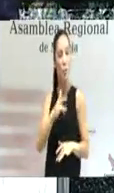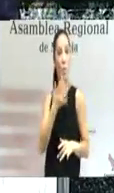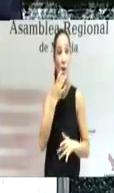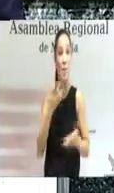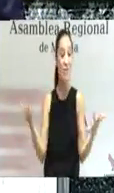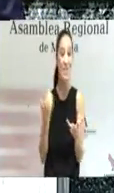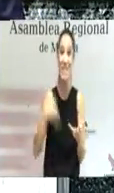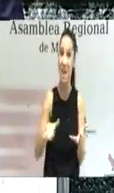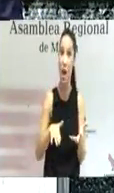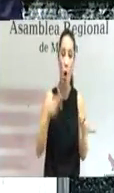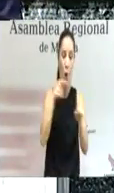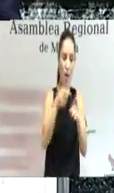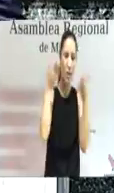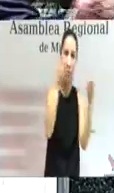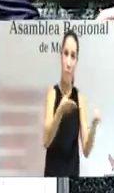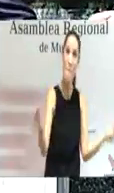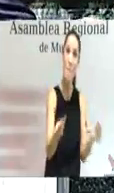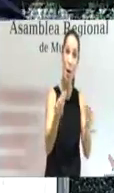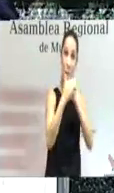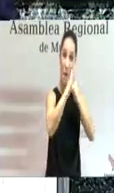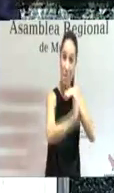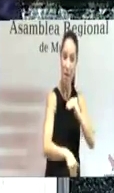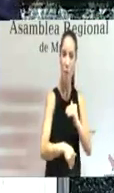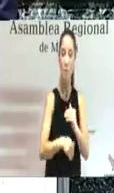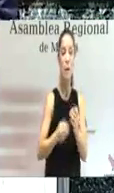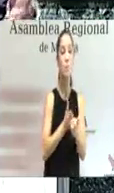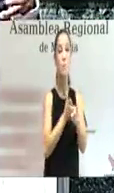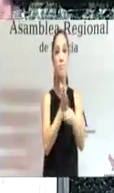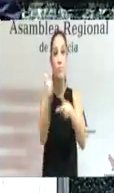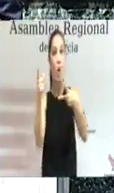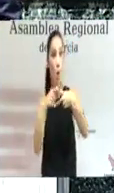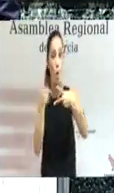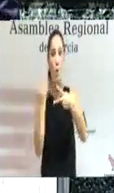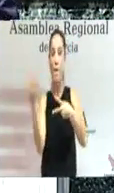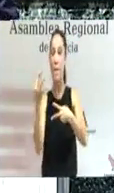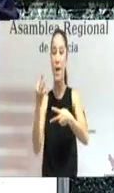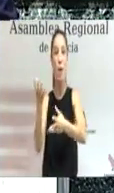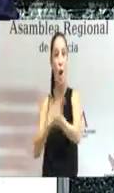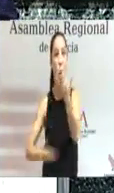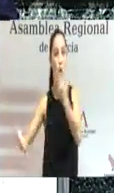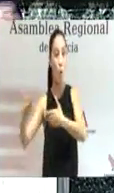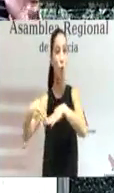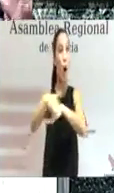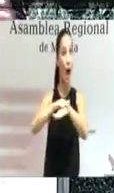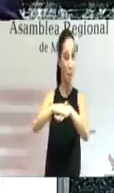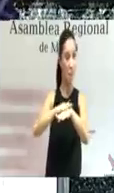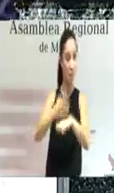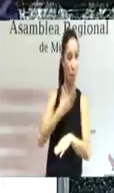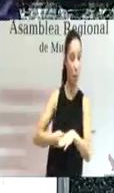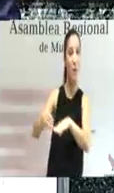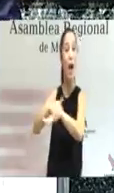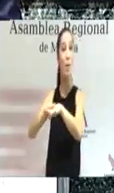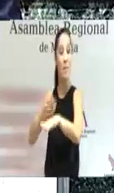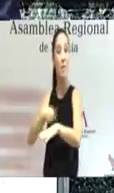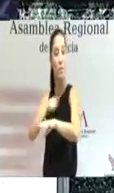urgencia en la mejora del Mar Menor. La primera de esas vías consiste en iniciar conjuntamente por ambas administraciones el procedimiento de evaluación